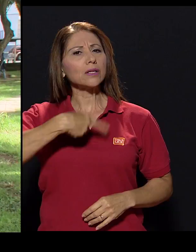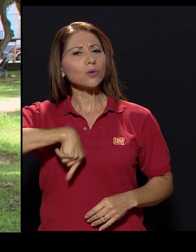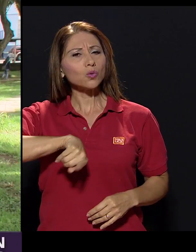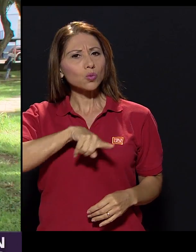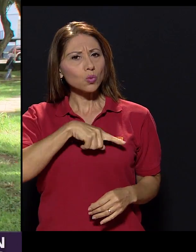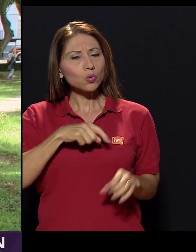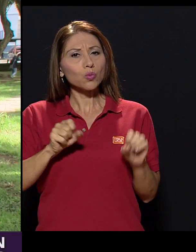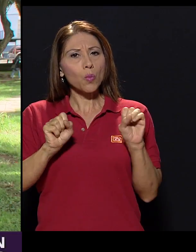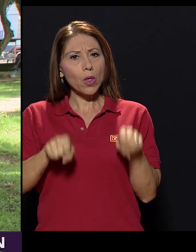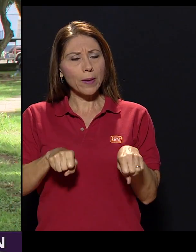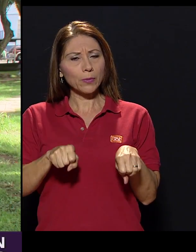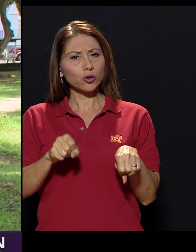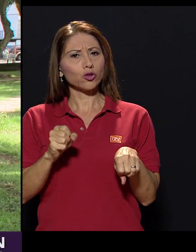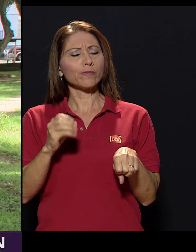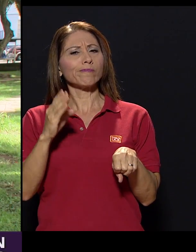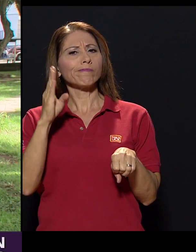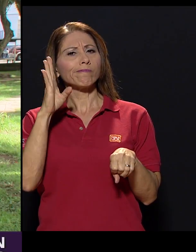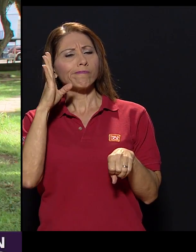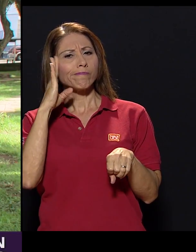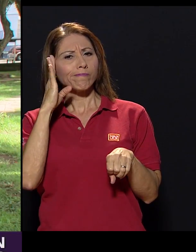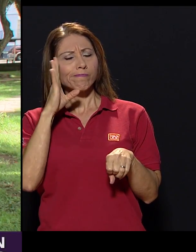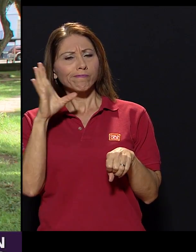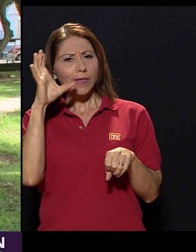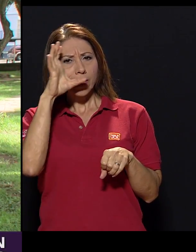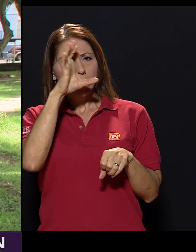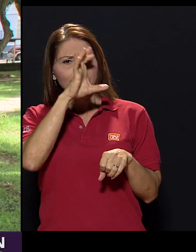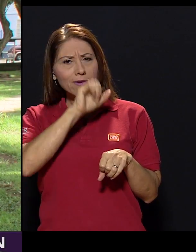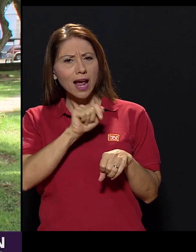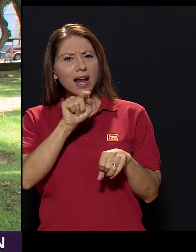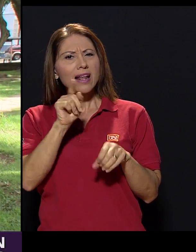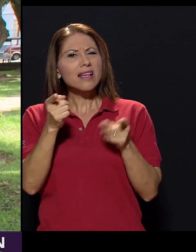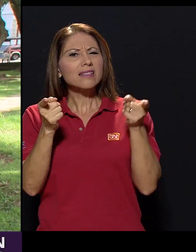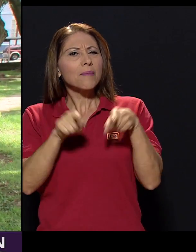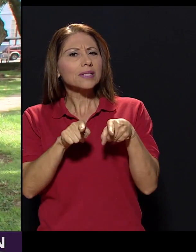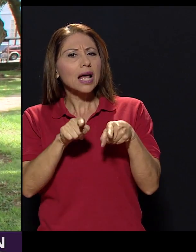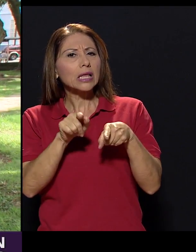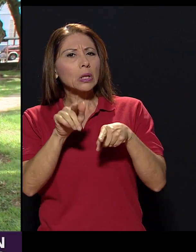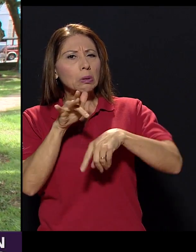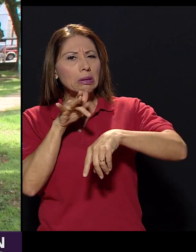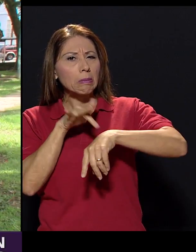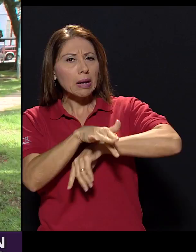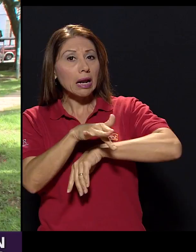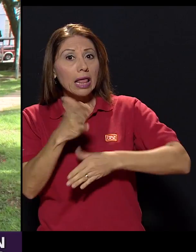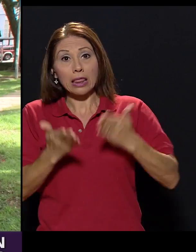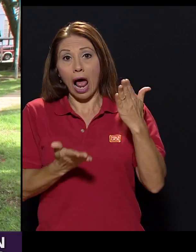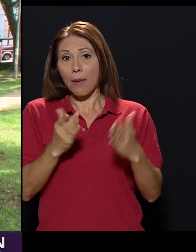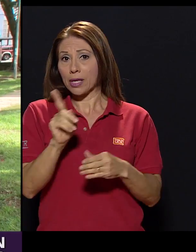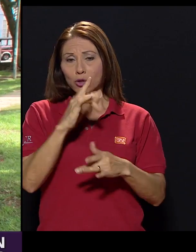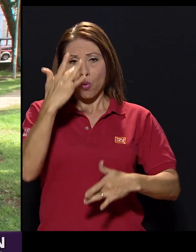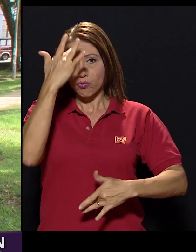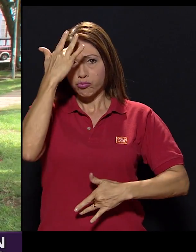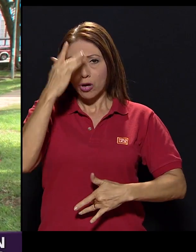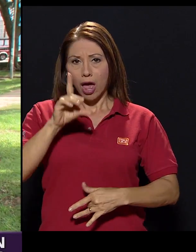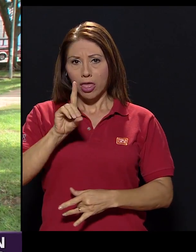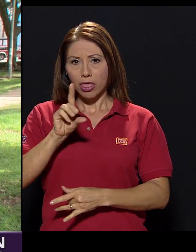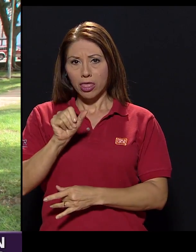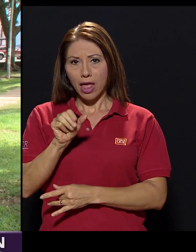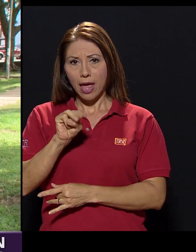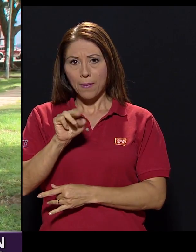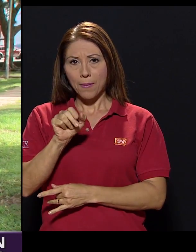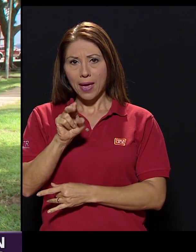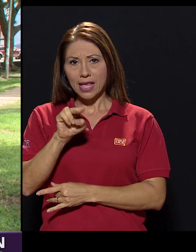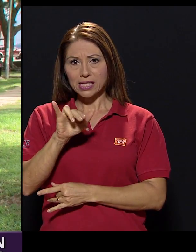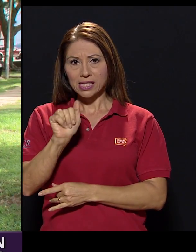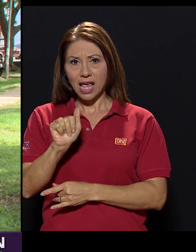nosotros podemos identificar los signos de alarma tempranamente, pueda que no sea demencia,